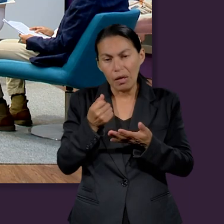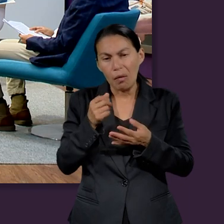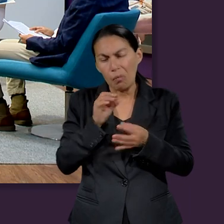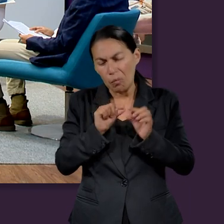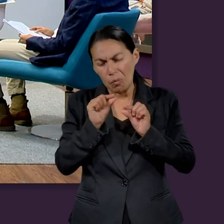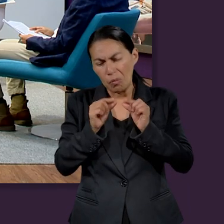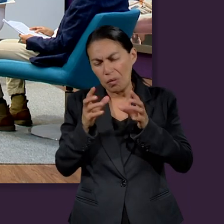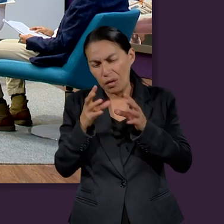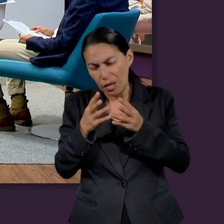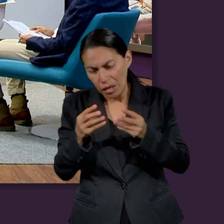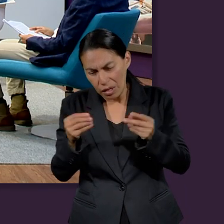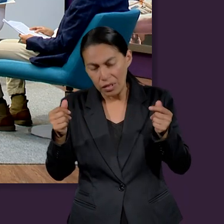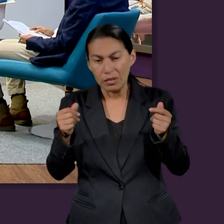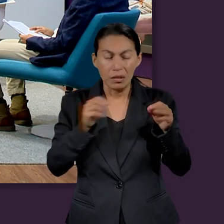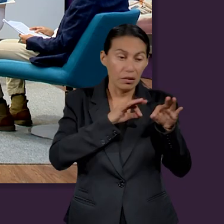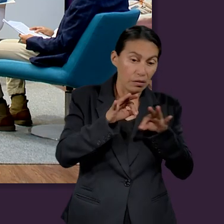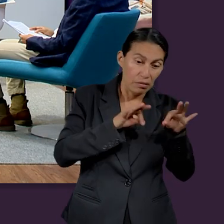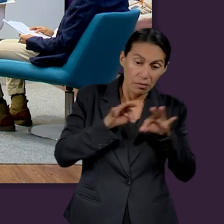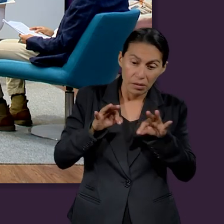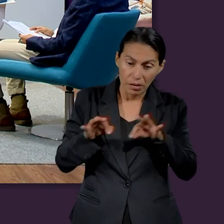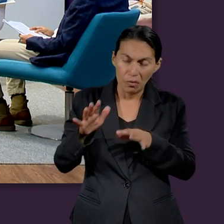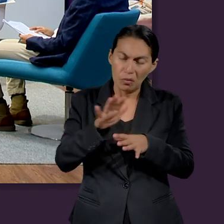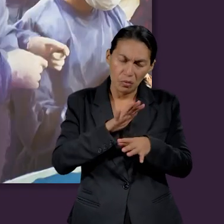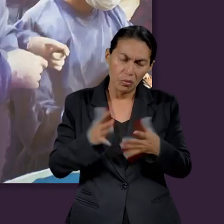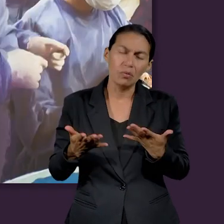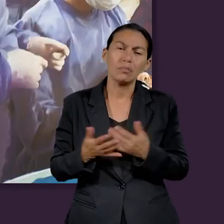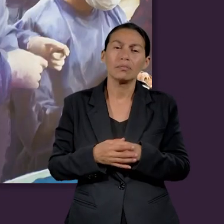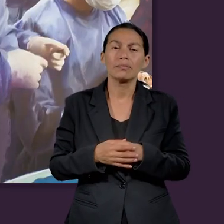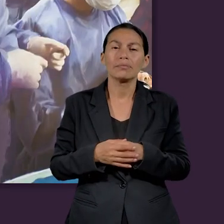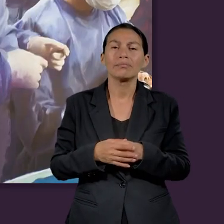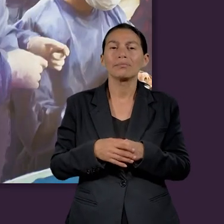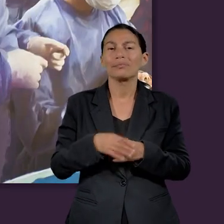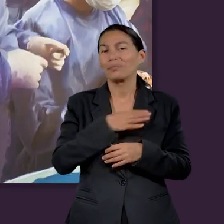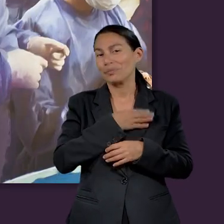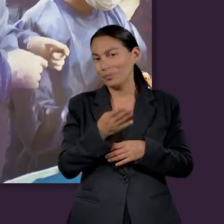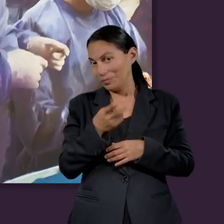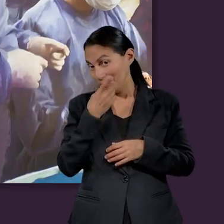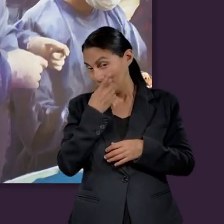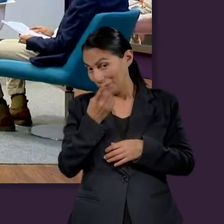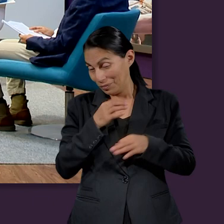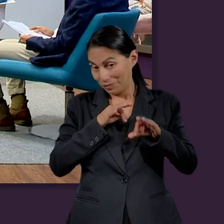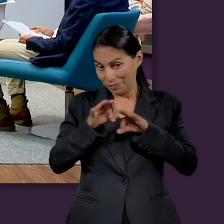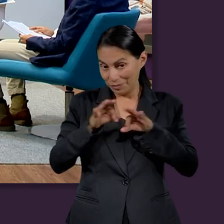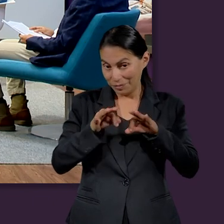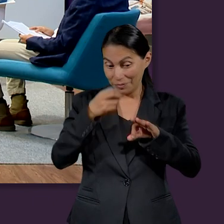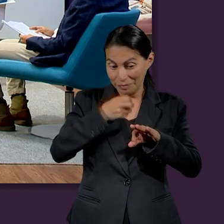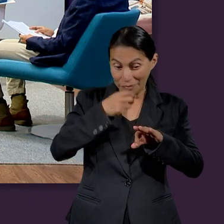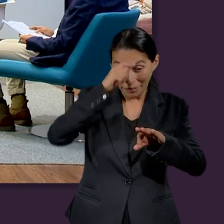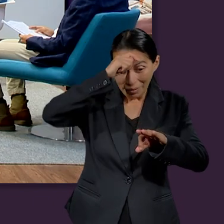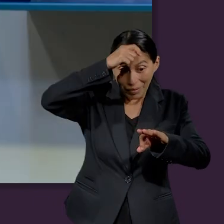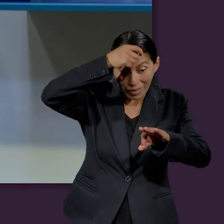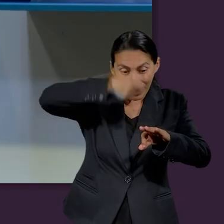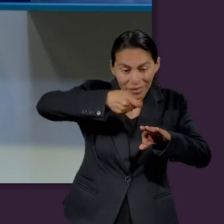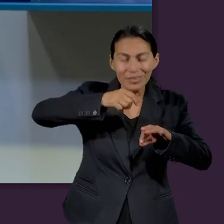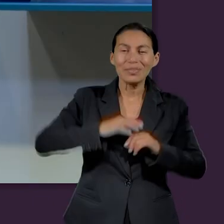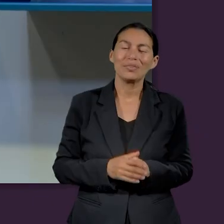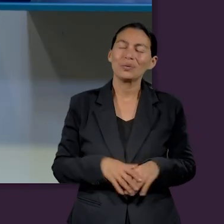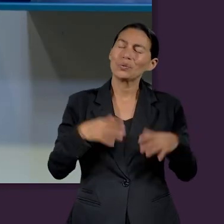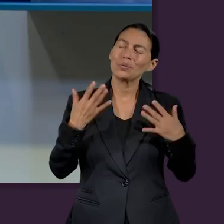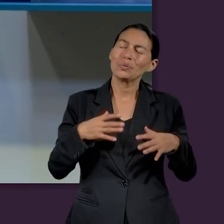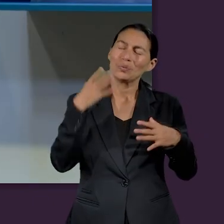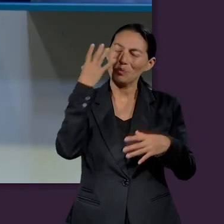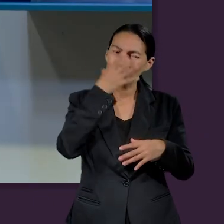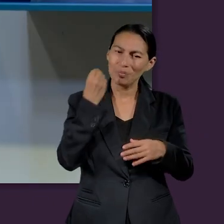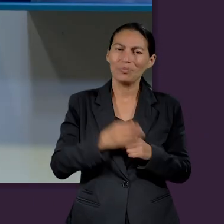ir empezando y pues ya te vas relacionando en un área de trabajo. Ok. la financiera. Bueno, ya que mencionaste el trabajo, se dice que el